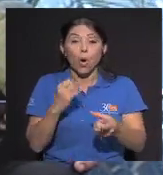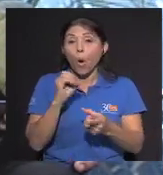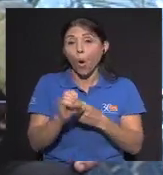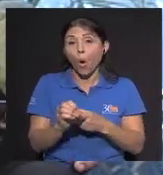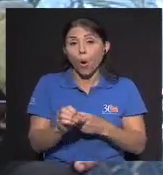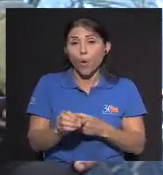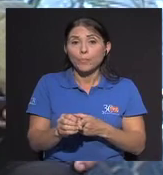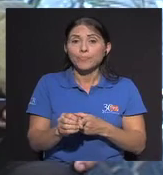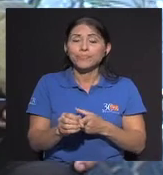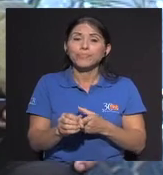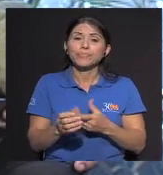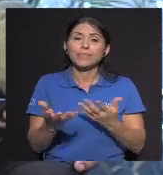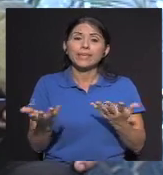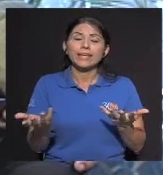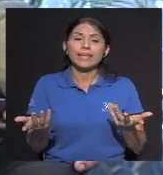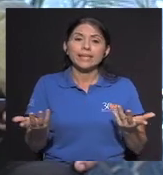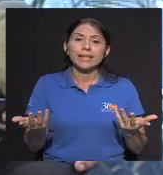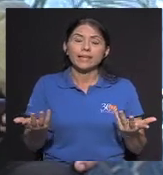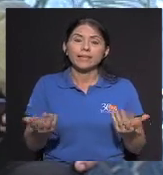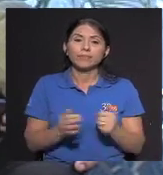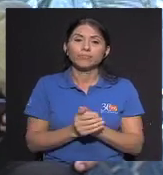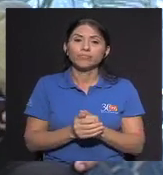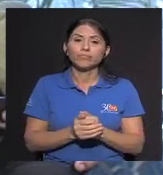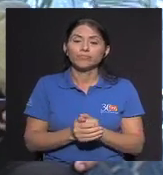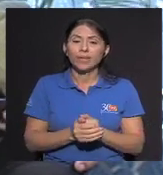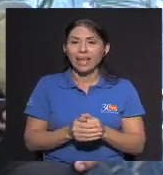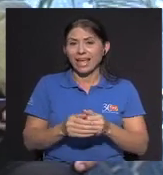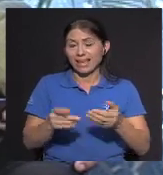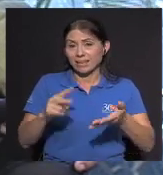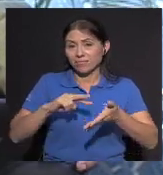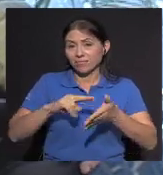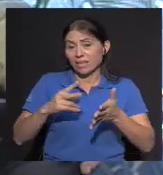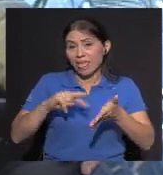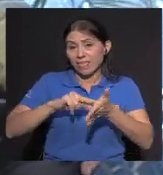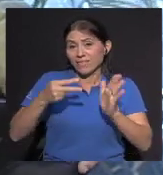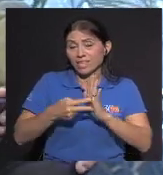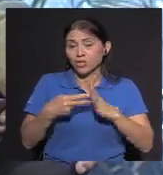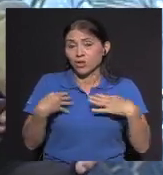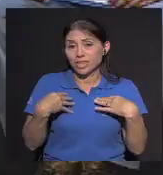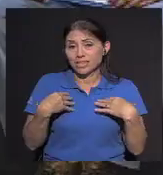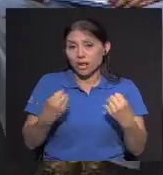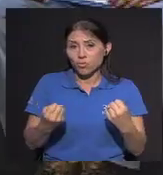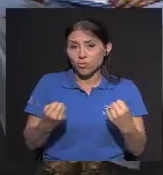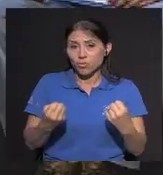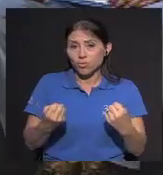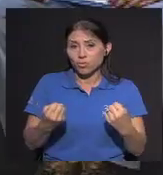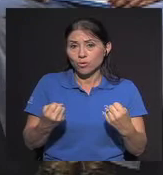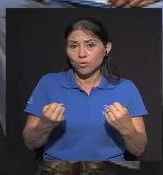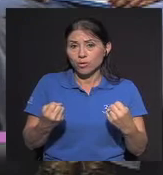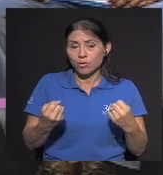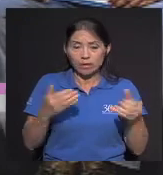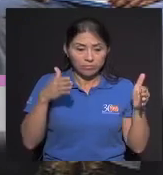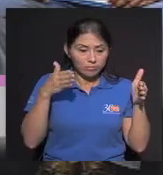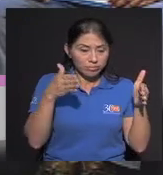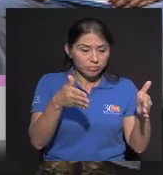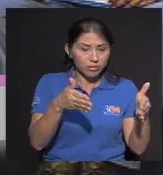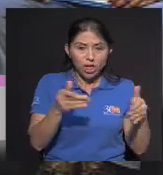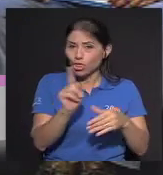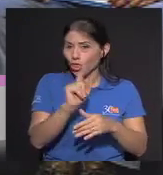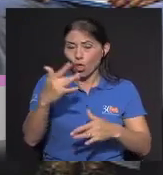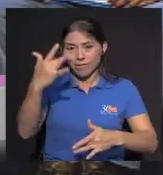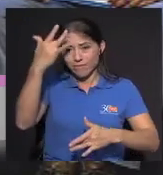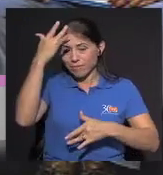salud O la definición De salud Como tal Y no de enfermedad